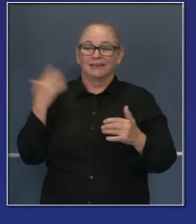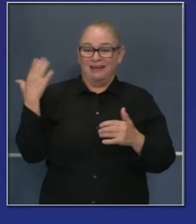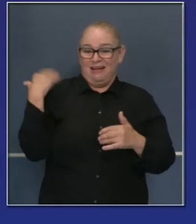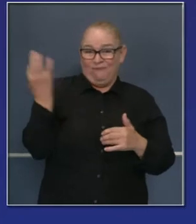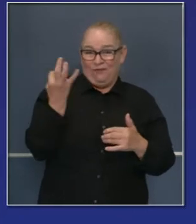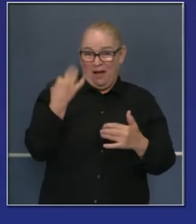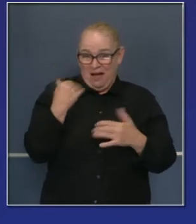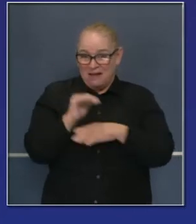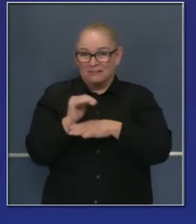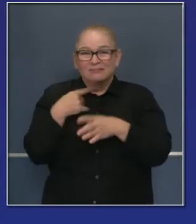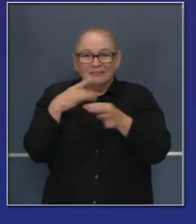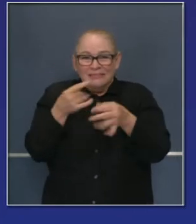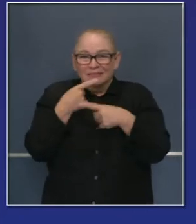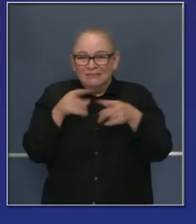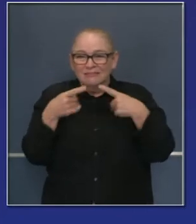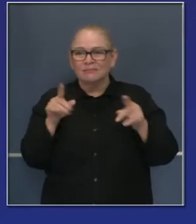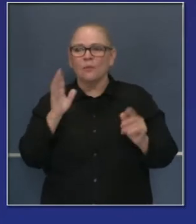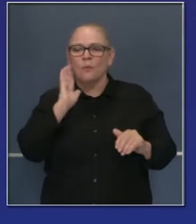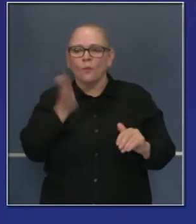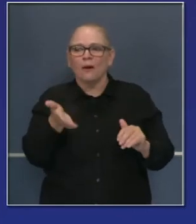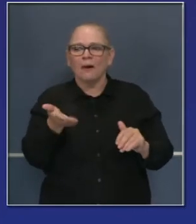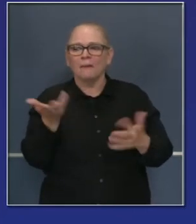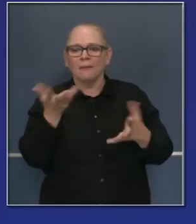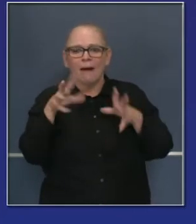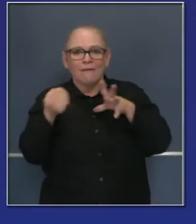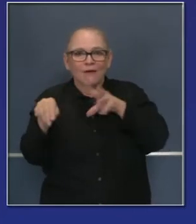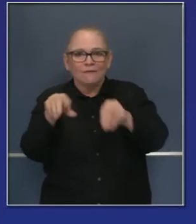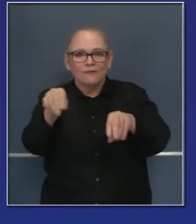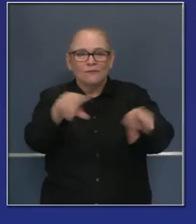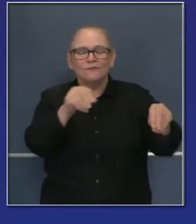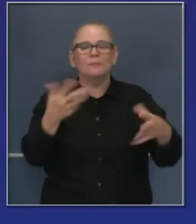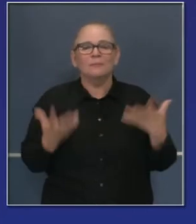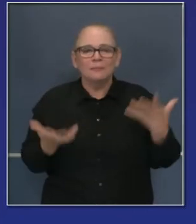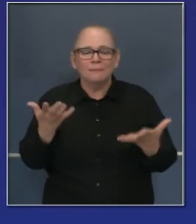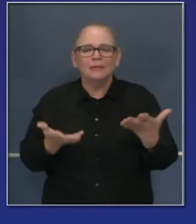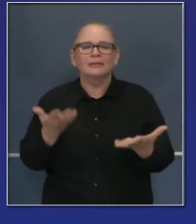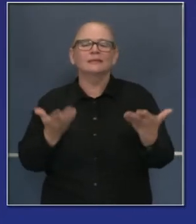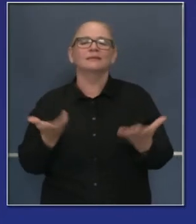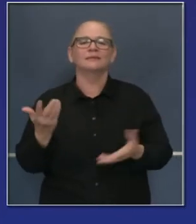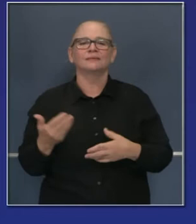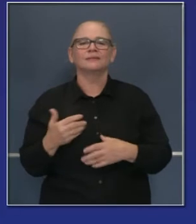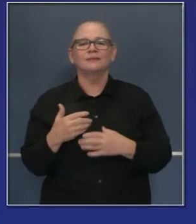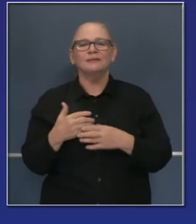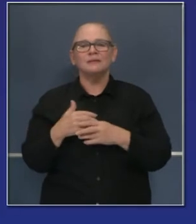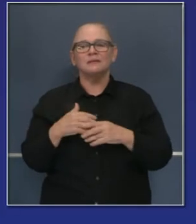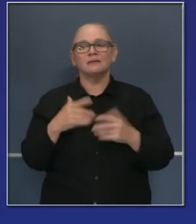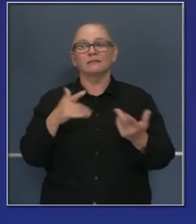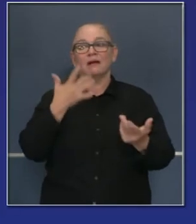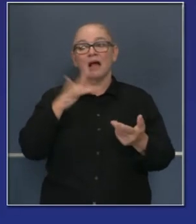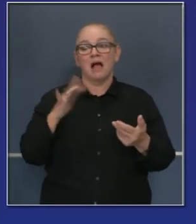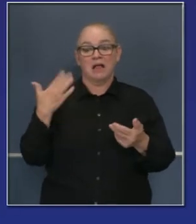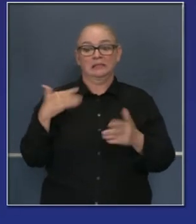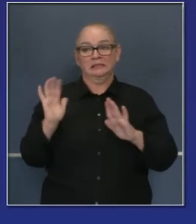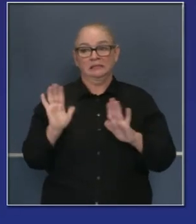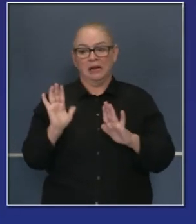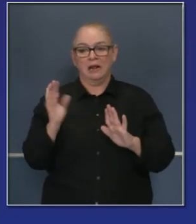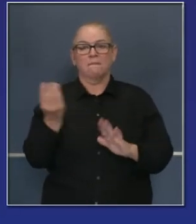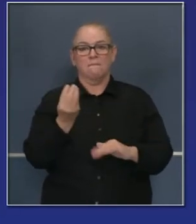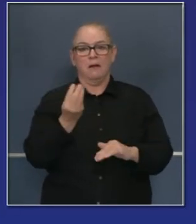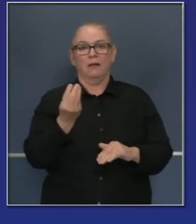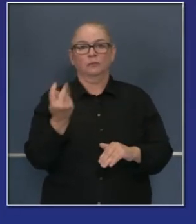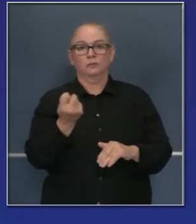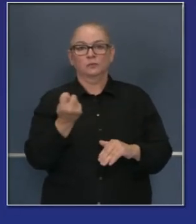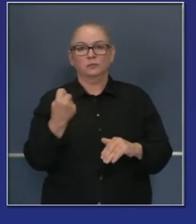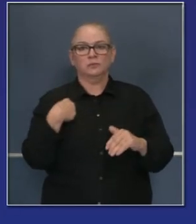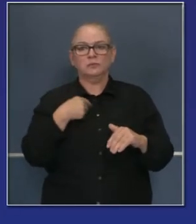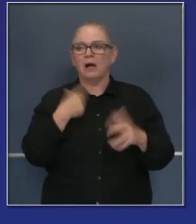viendo que hay problemas los viernes y los sábados, pero no pasó nada el lunes ni el domingo ni tampoco ayer martes, que es